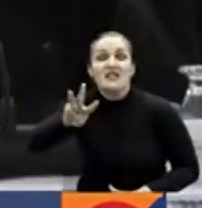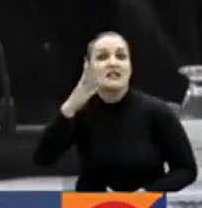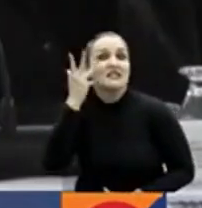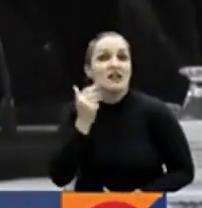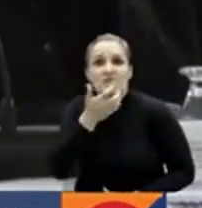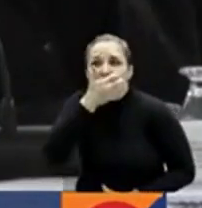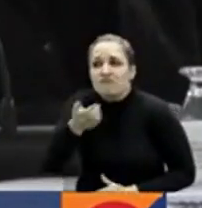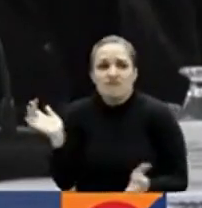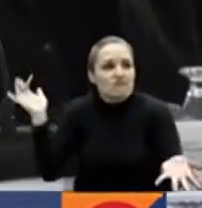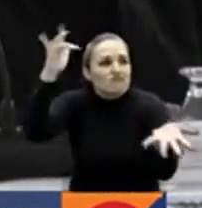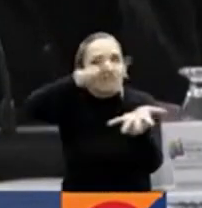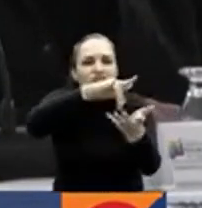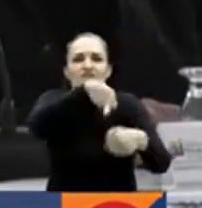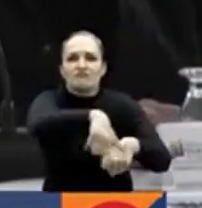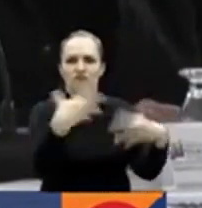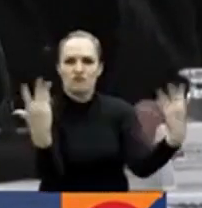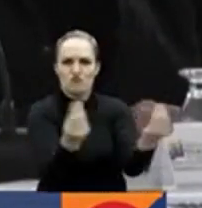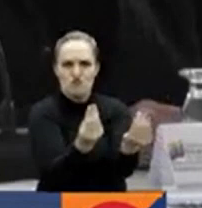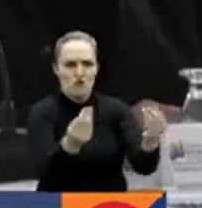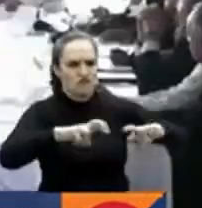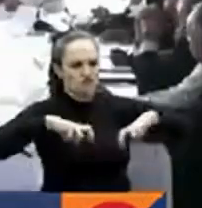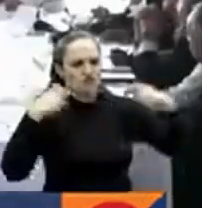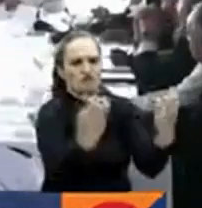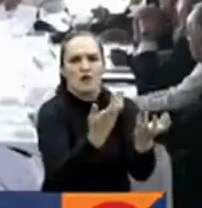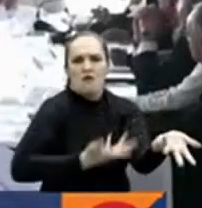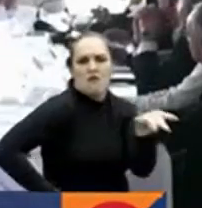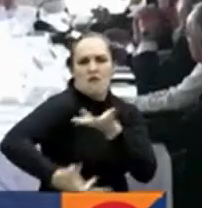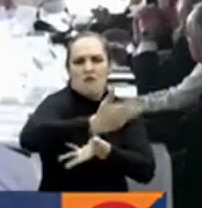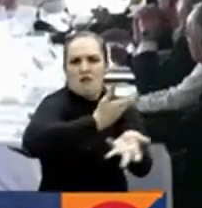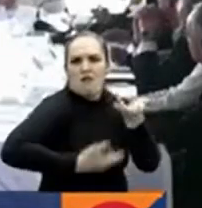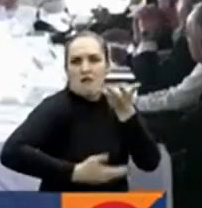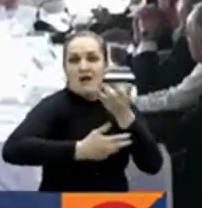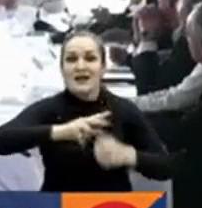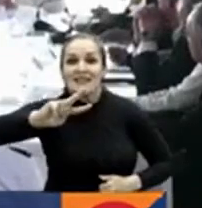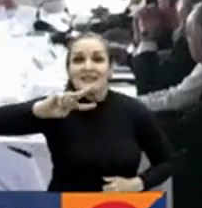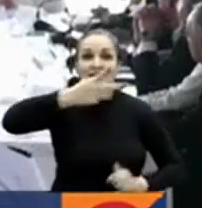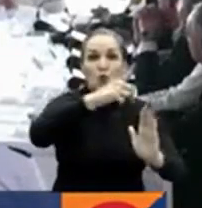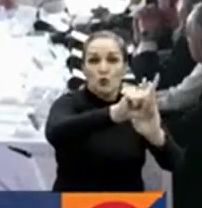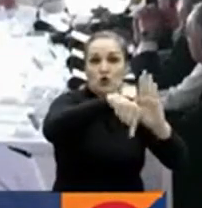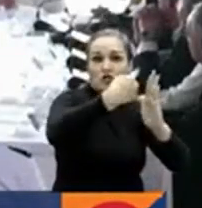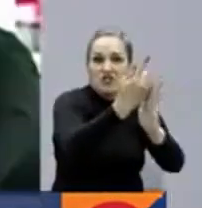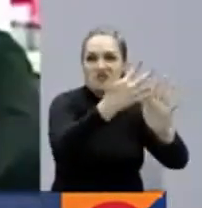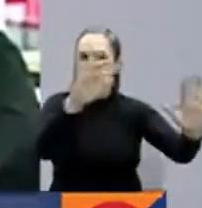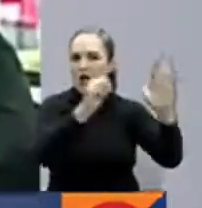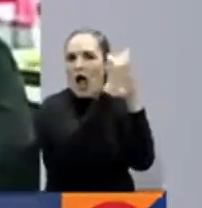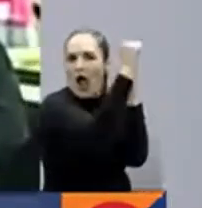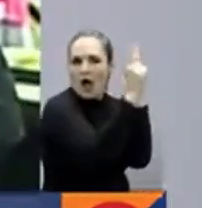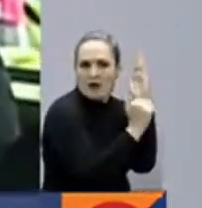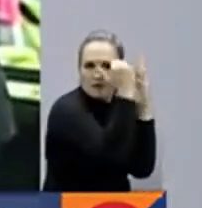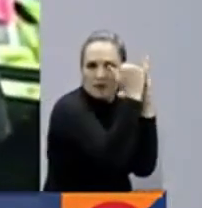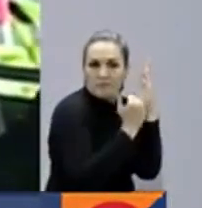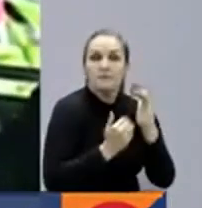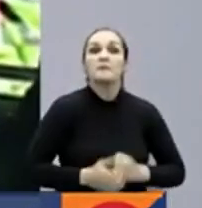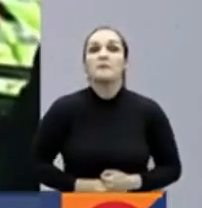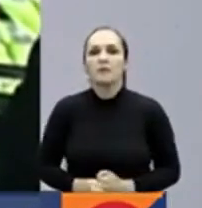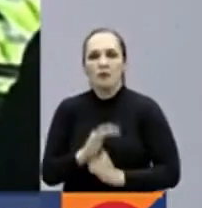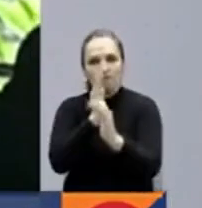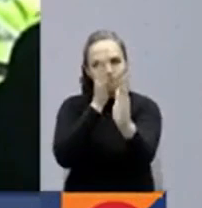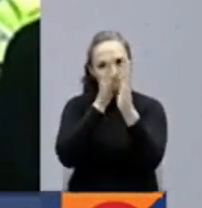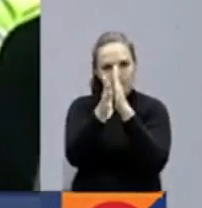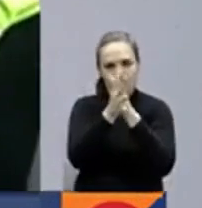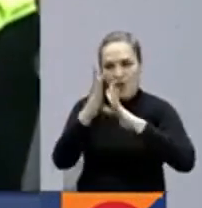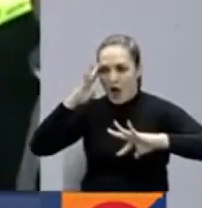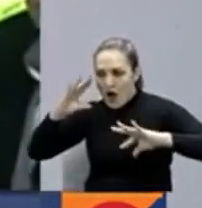ELN se sentarán a la mesa nuevamente. La agenda para el segundo ciclo ya está definida. En dicho ciclo se